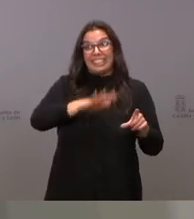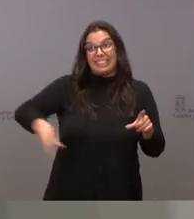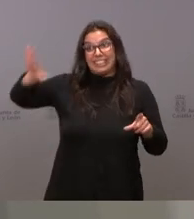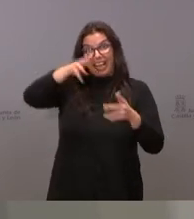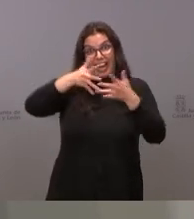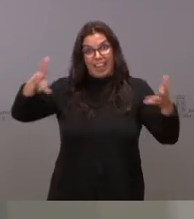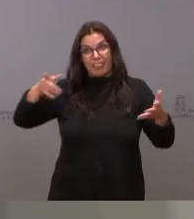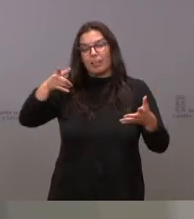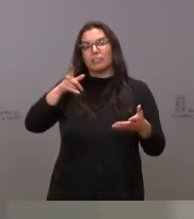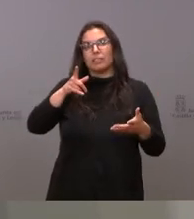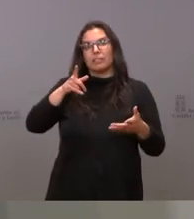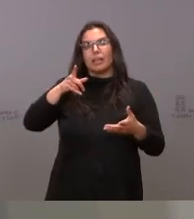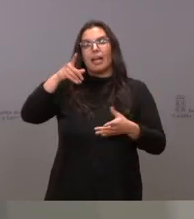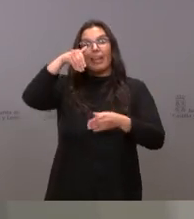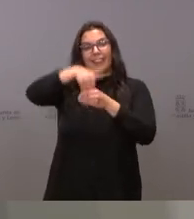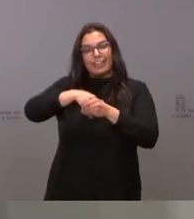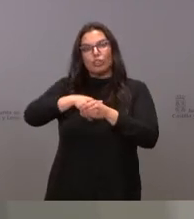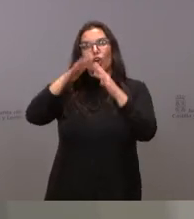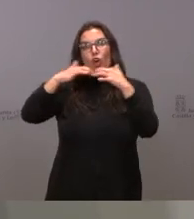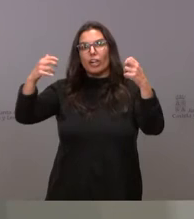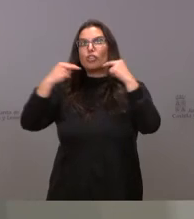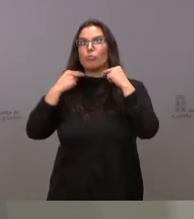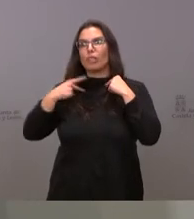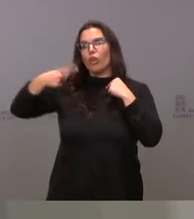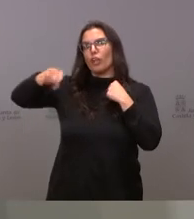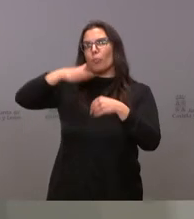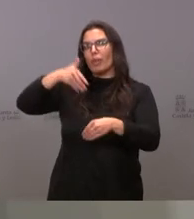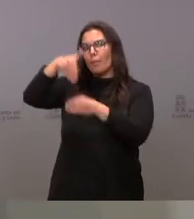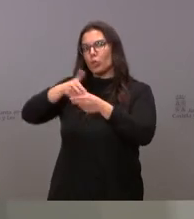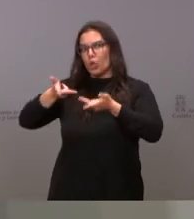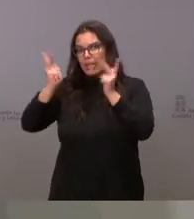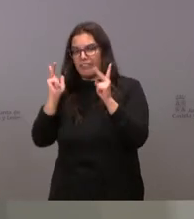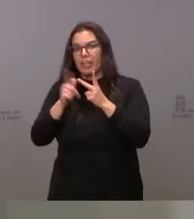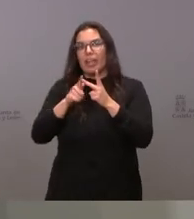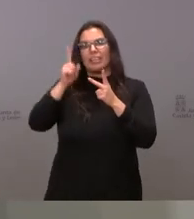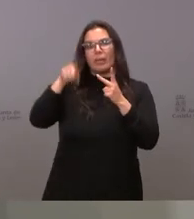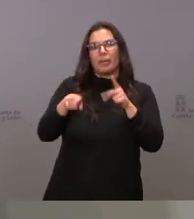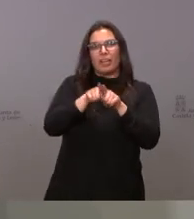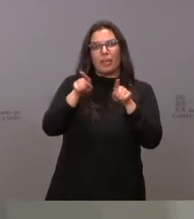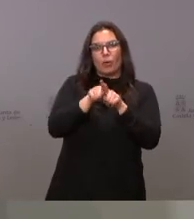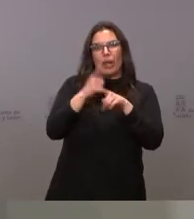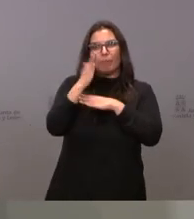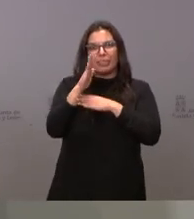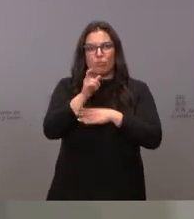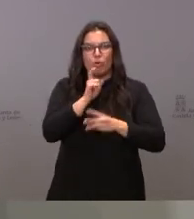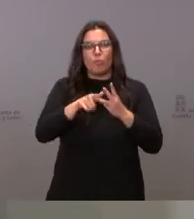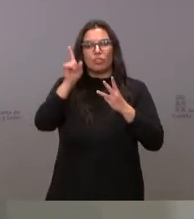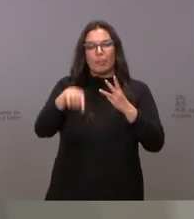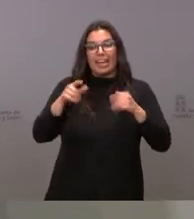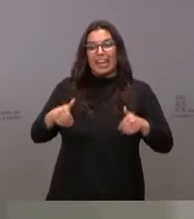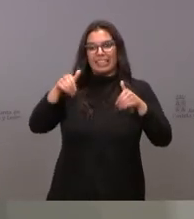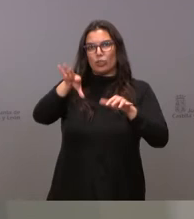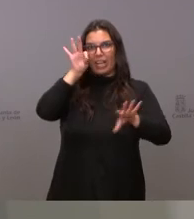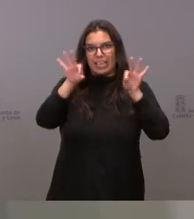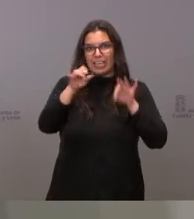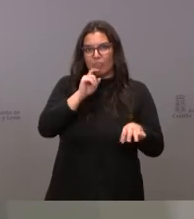la libertad de voto de sus diputados, sobre si son capaces de llegar a grandes acuerdos o no para acabar con este movimiento, sobre cómo se eligen a los candidatos y